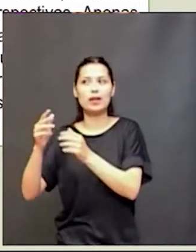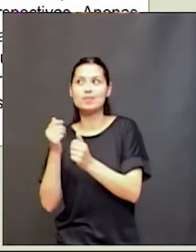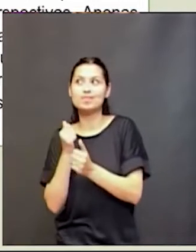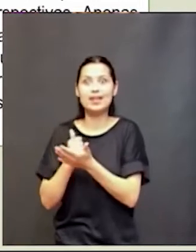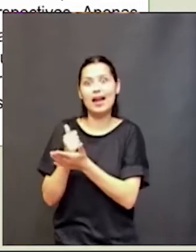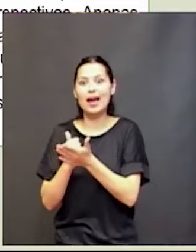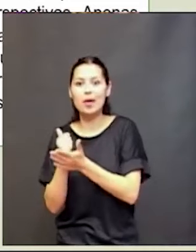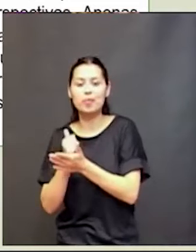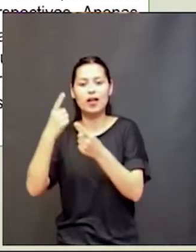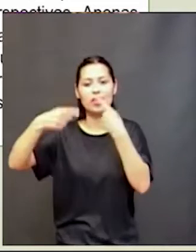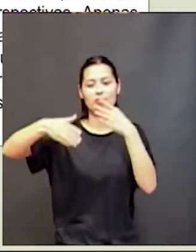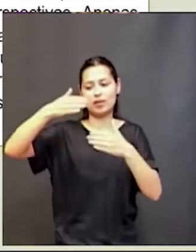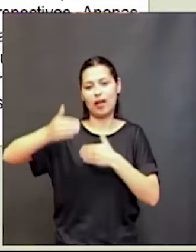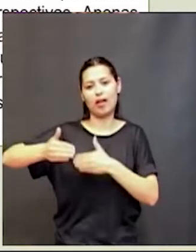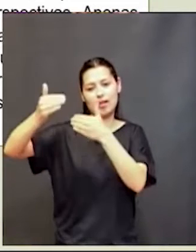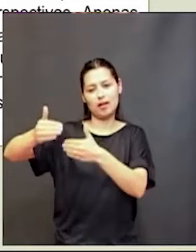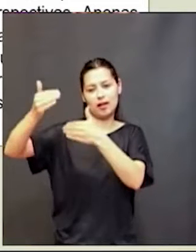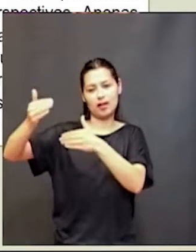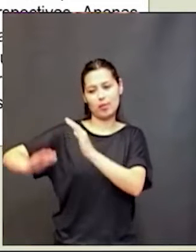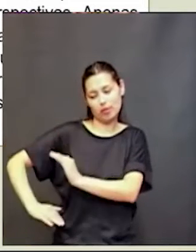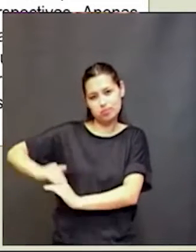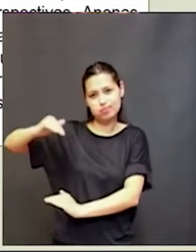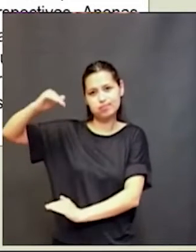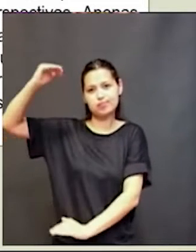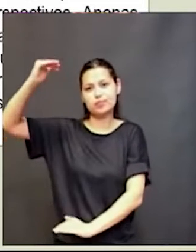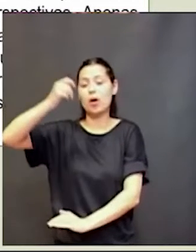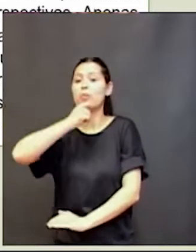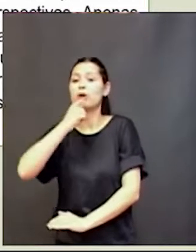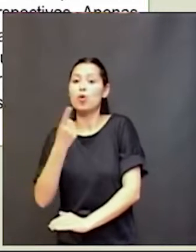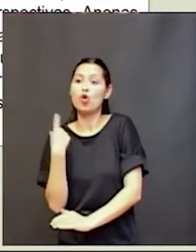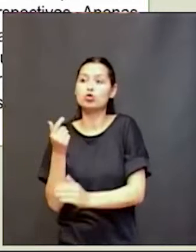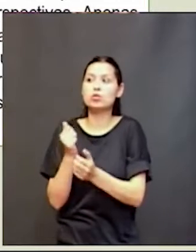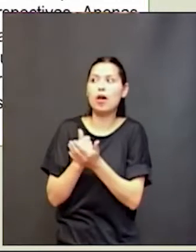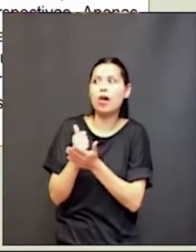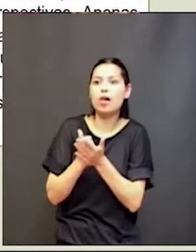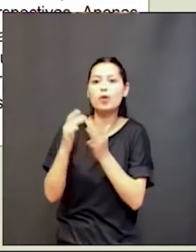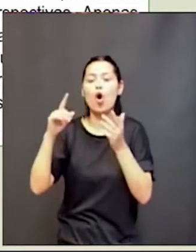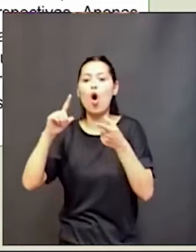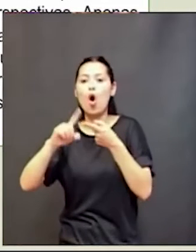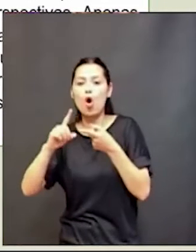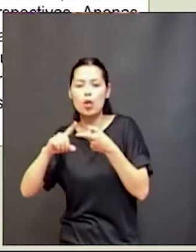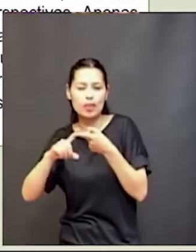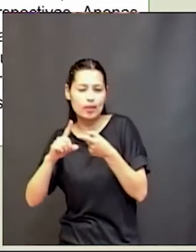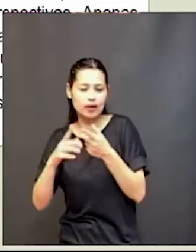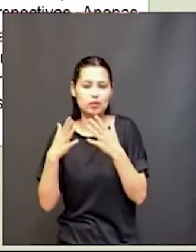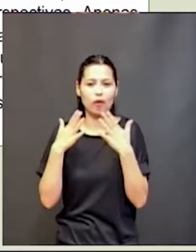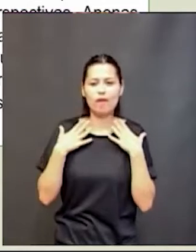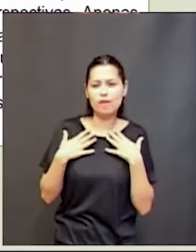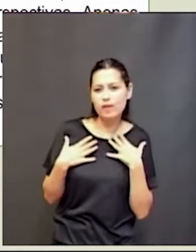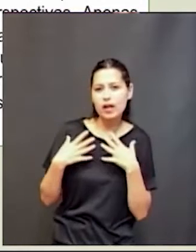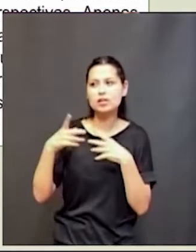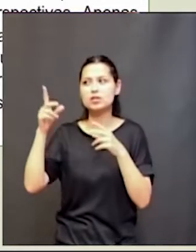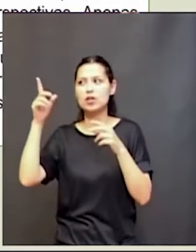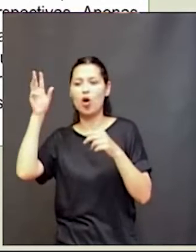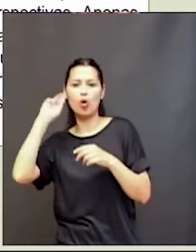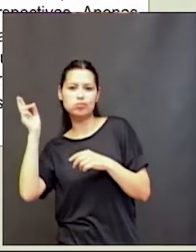infancia en la cual estamos expectantes de ya sea el contacto físico, emocional, de las luces, de los objetos, los sonidos, los sonidos que en